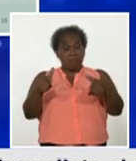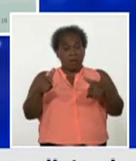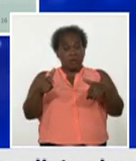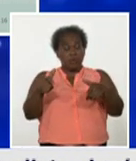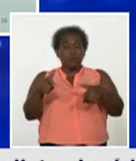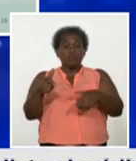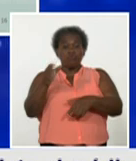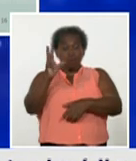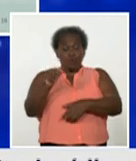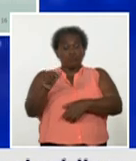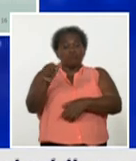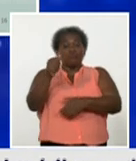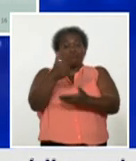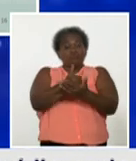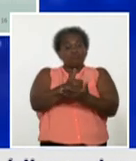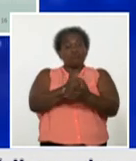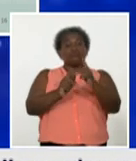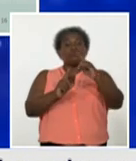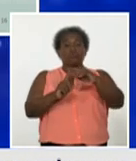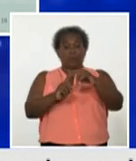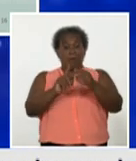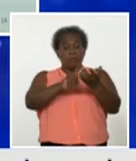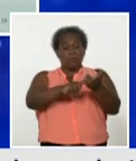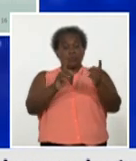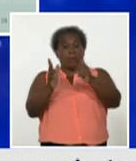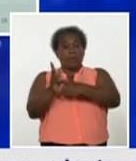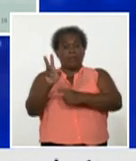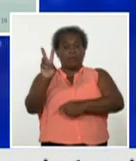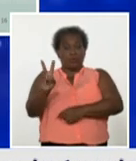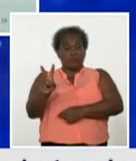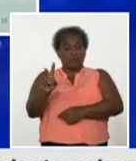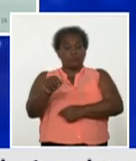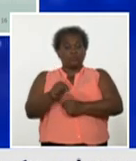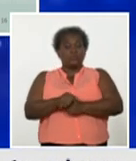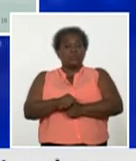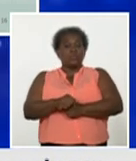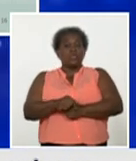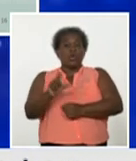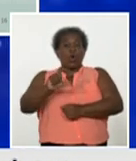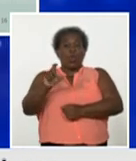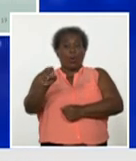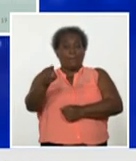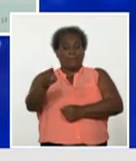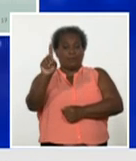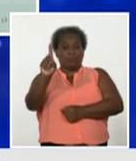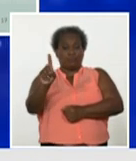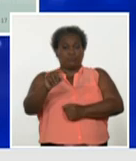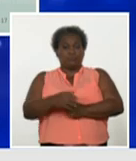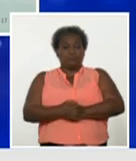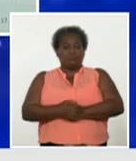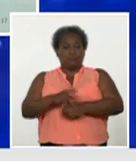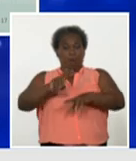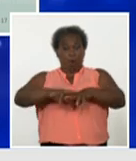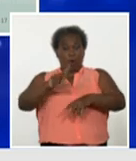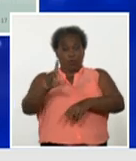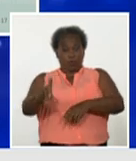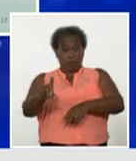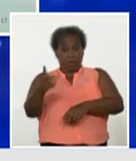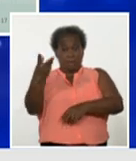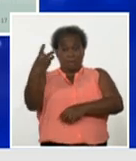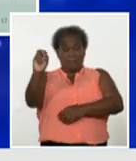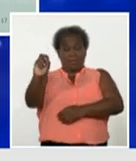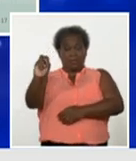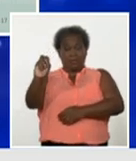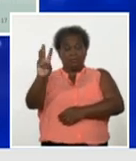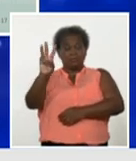tunas con 8 puesto padres 2 y colombia un caso ayer holguín con 20 casos 3